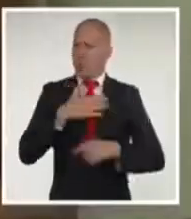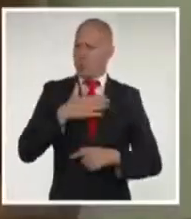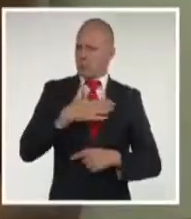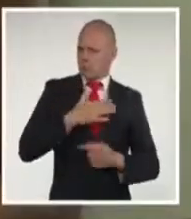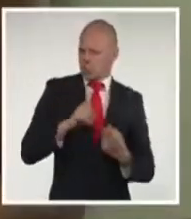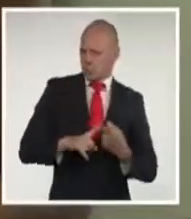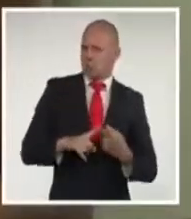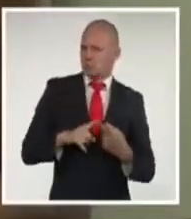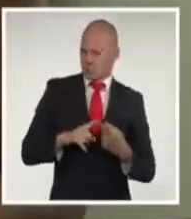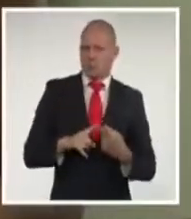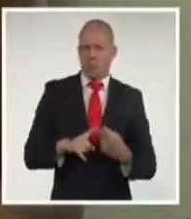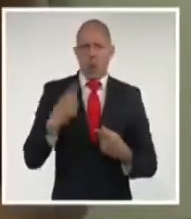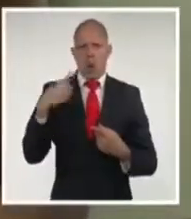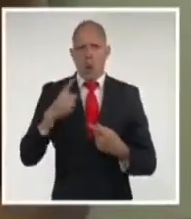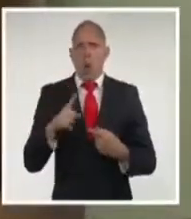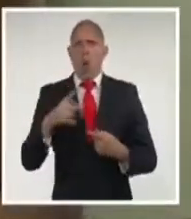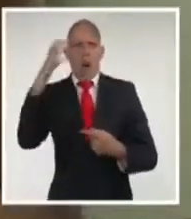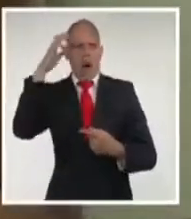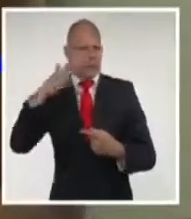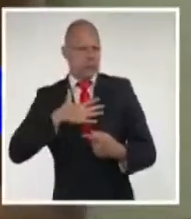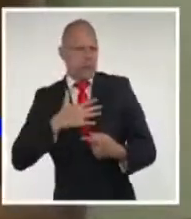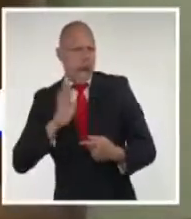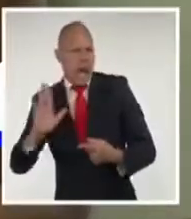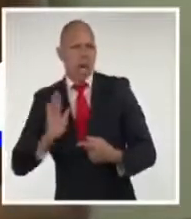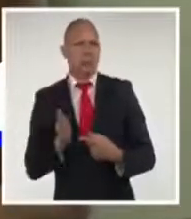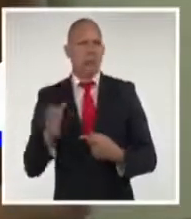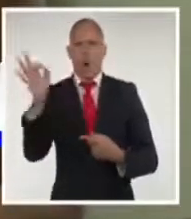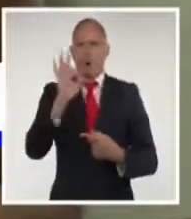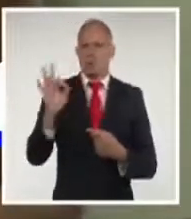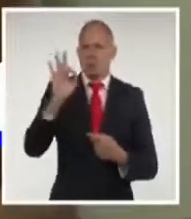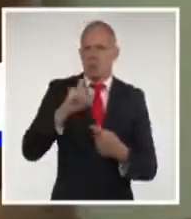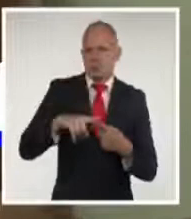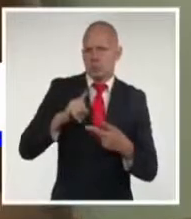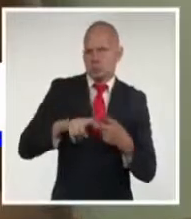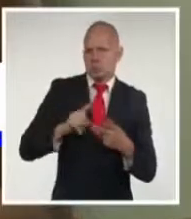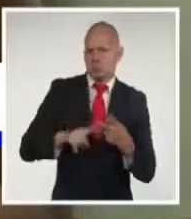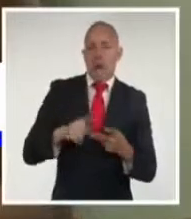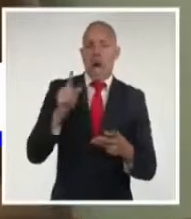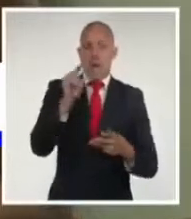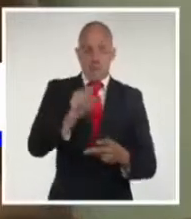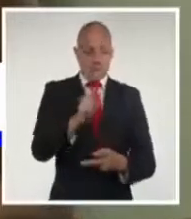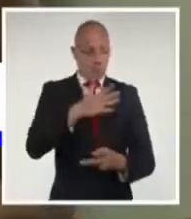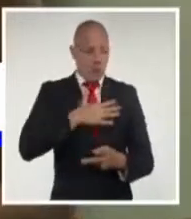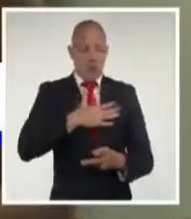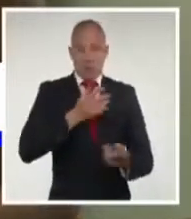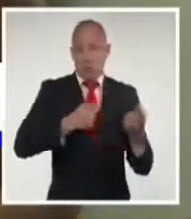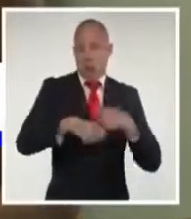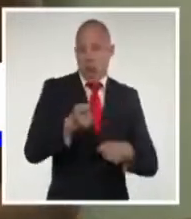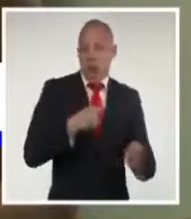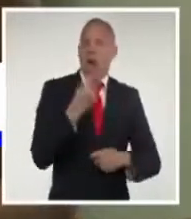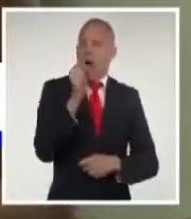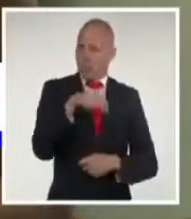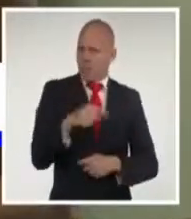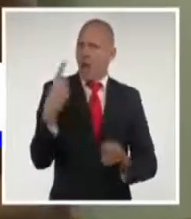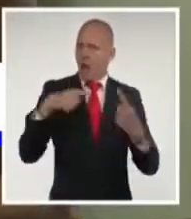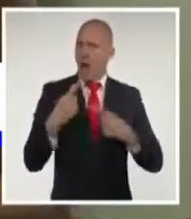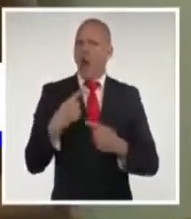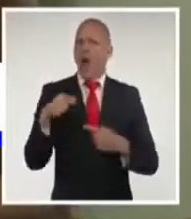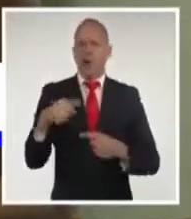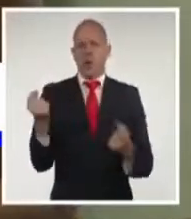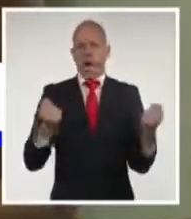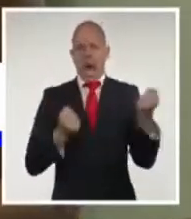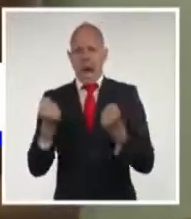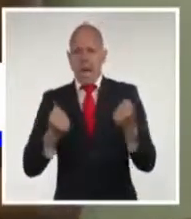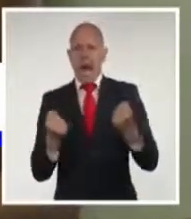varios sectores de la sociedad, personas que tienen negocios particulares, transportistas privados, otras